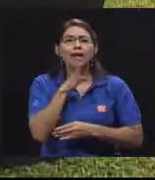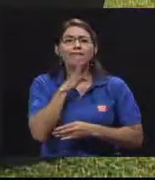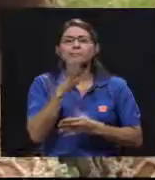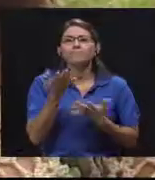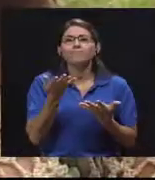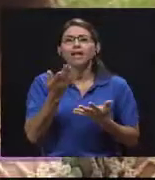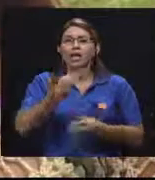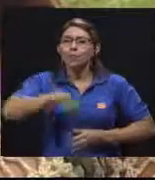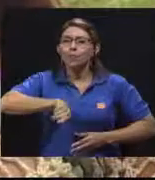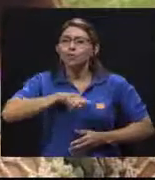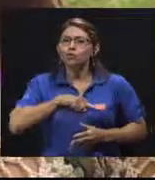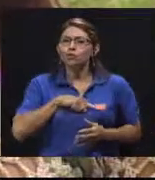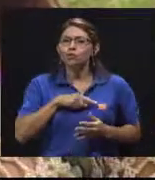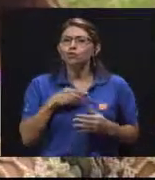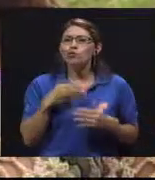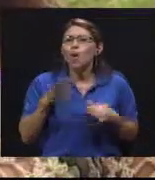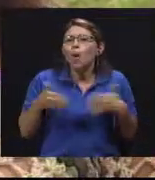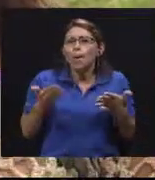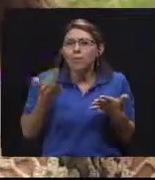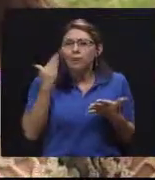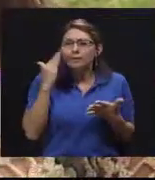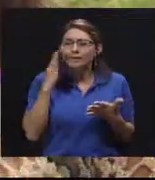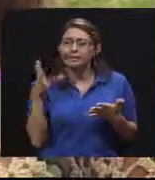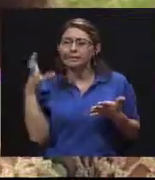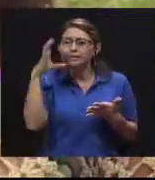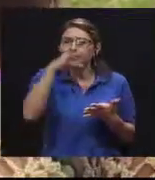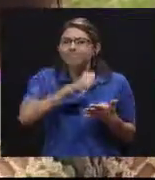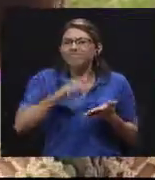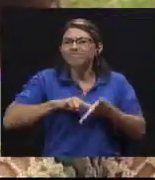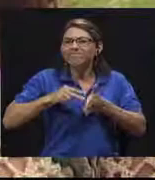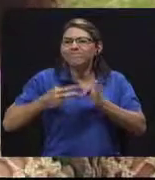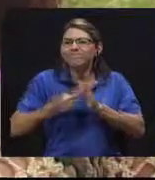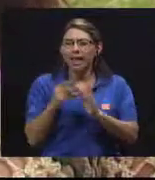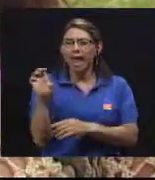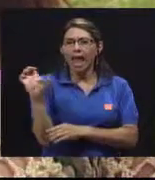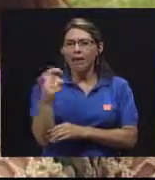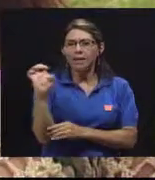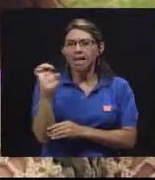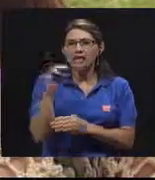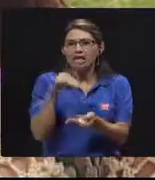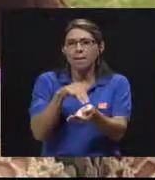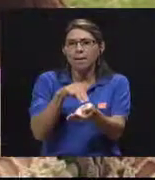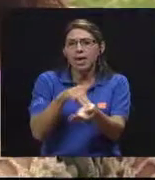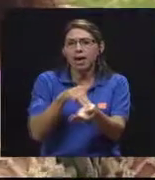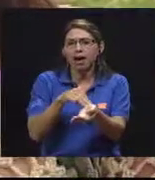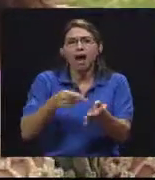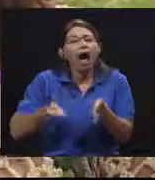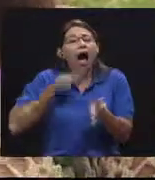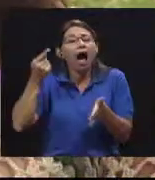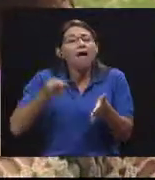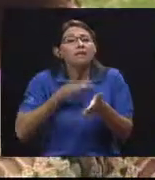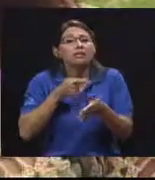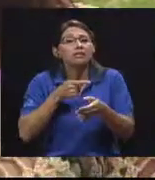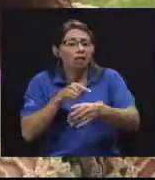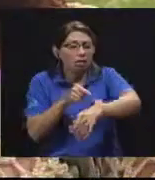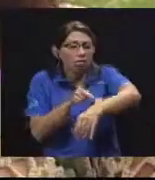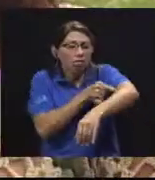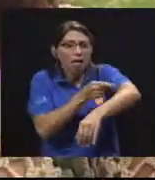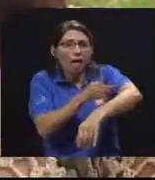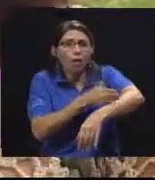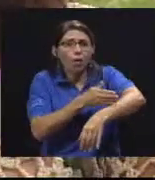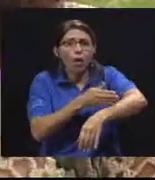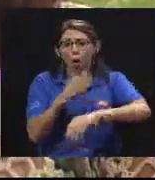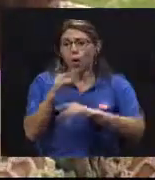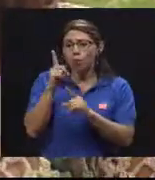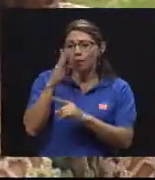comenten cómo podríamos considerar o clasificar qué es una emergencia médica, porque a veces un rasguño, a veces hasta una